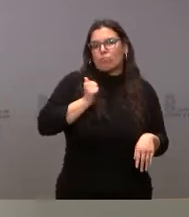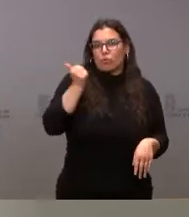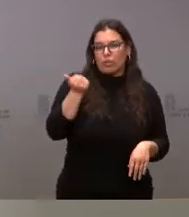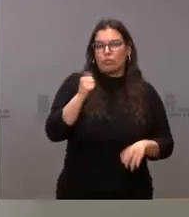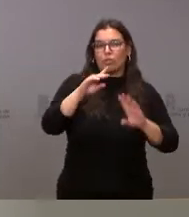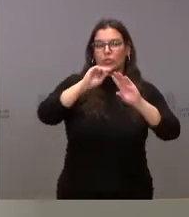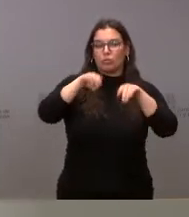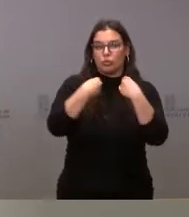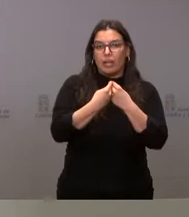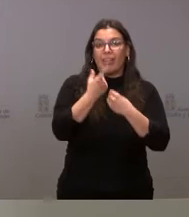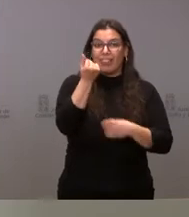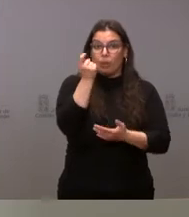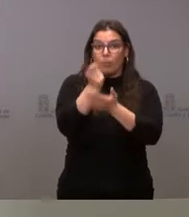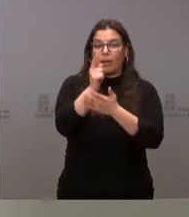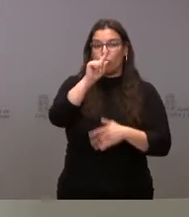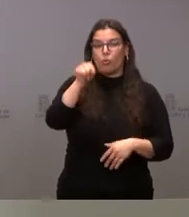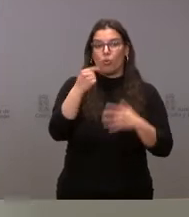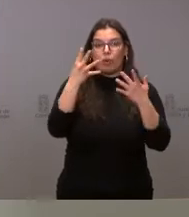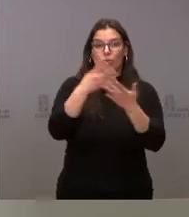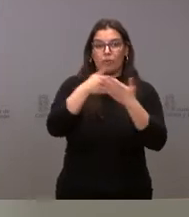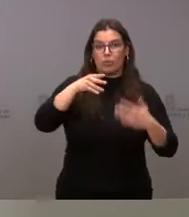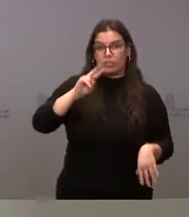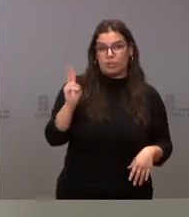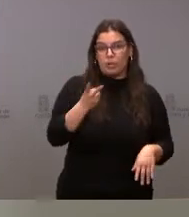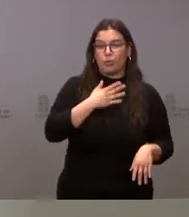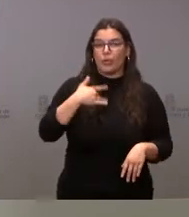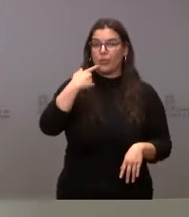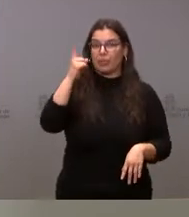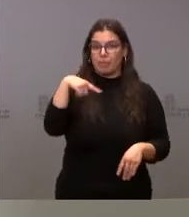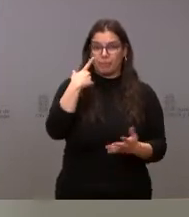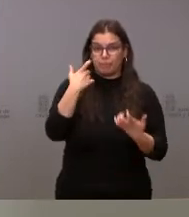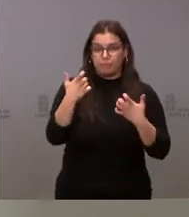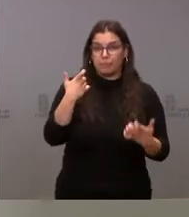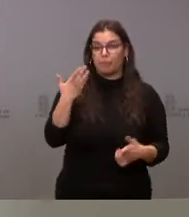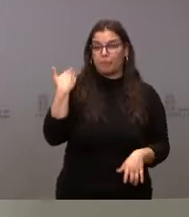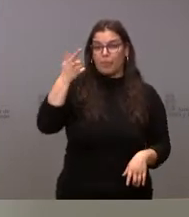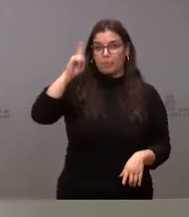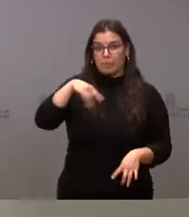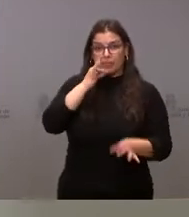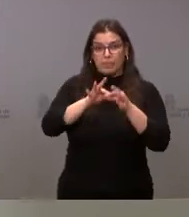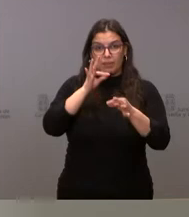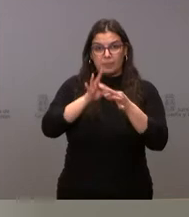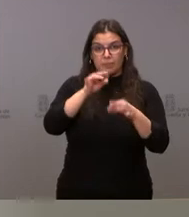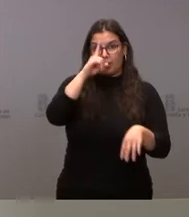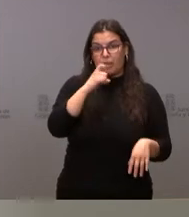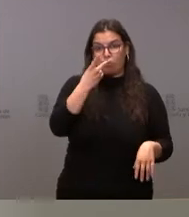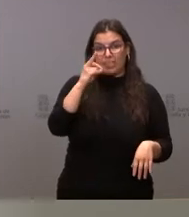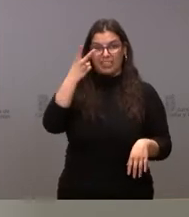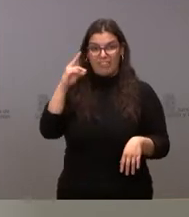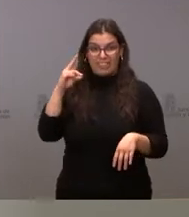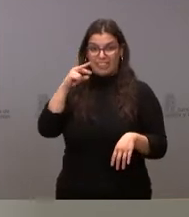1,9 millones de euros. Quiero significarles que desde el mes de septiembre del año 2020